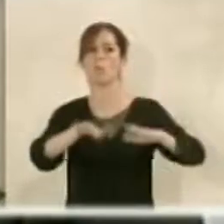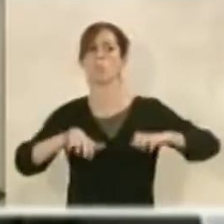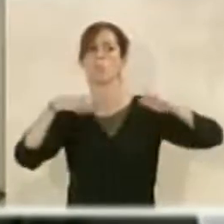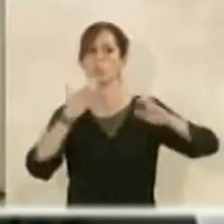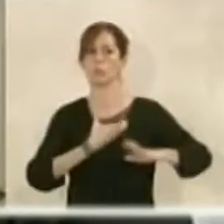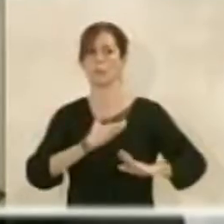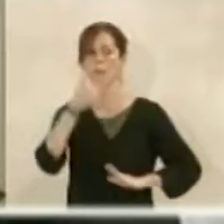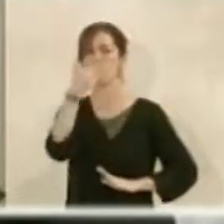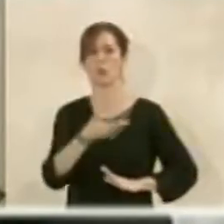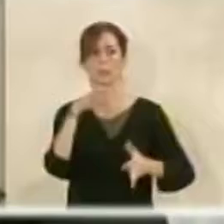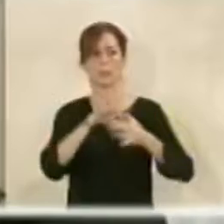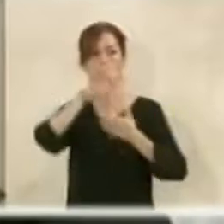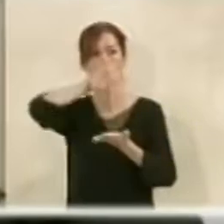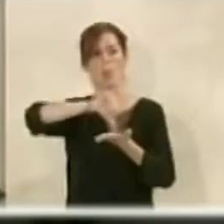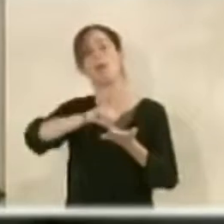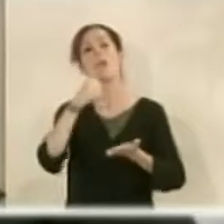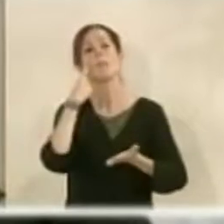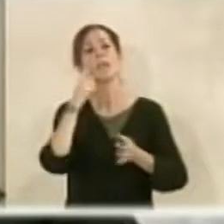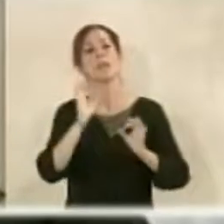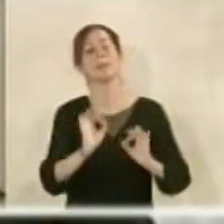sin duda con una doble vertiente. Por un lado,